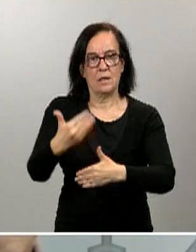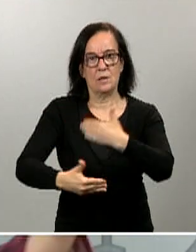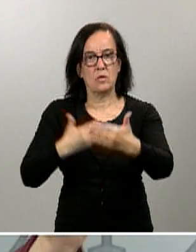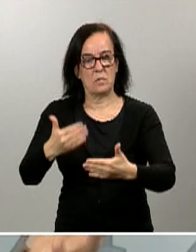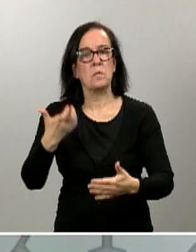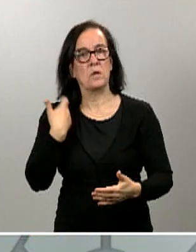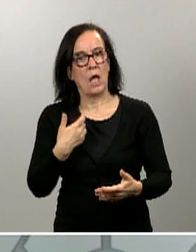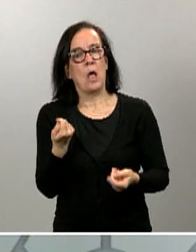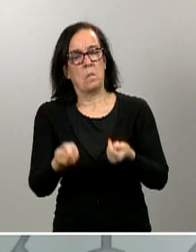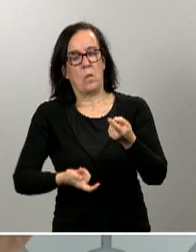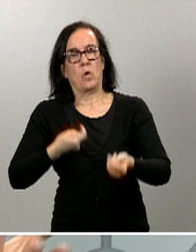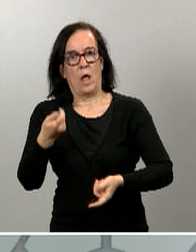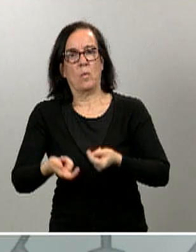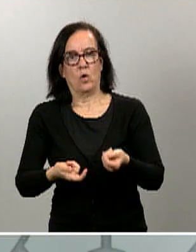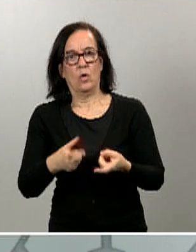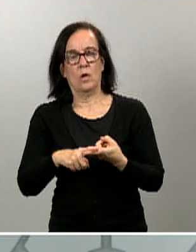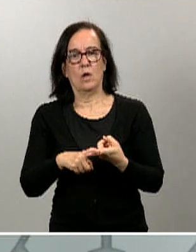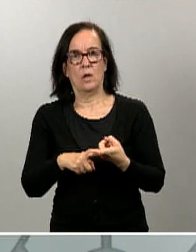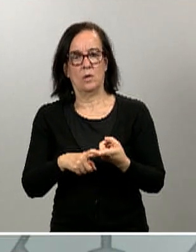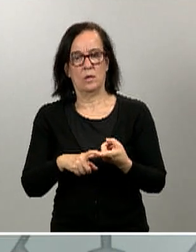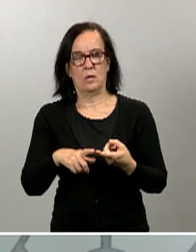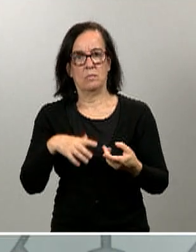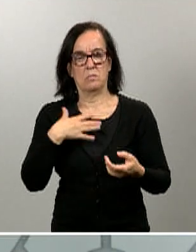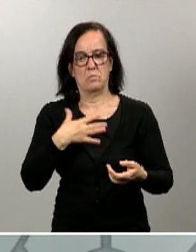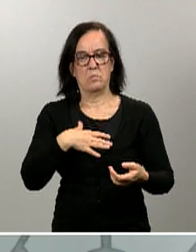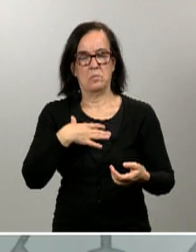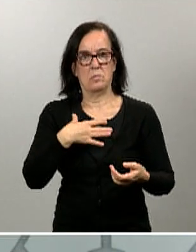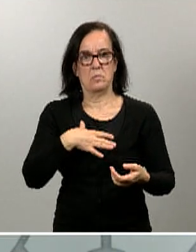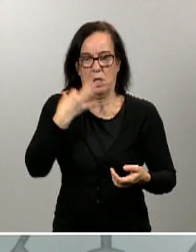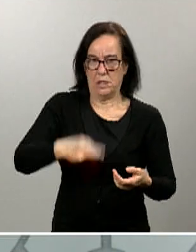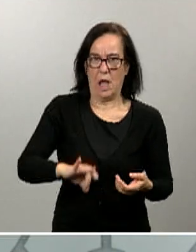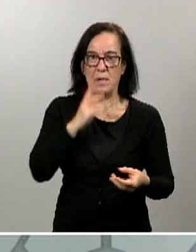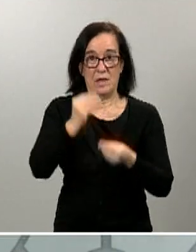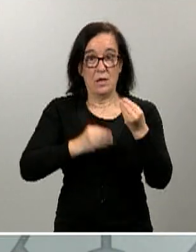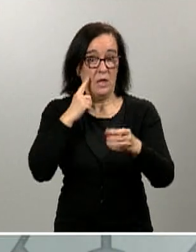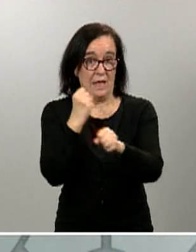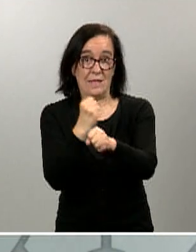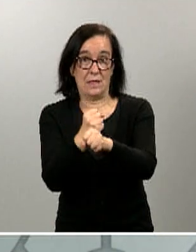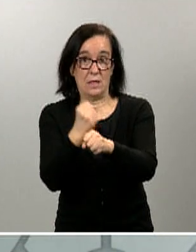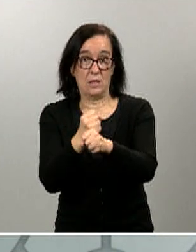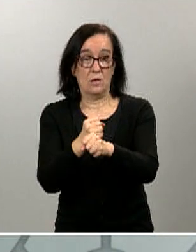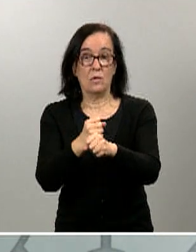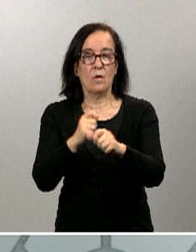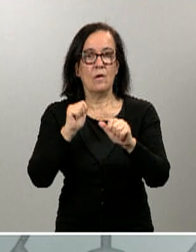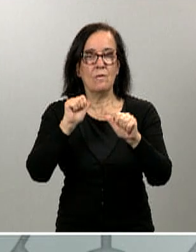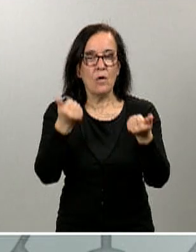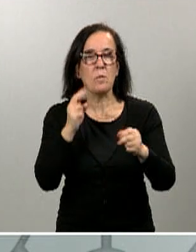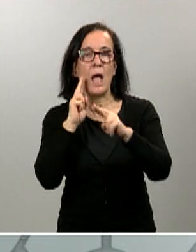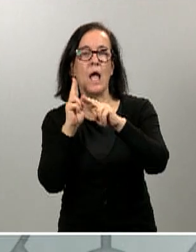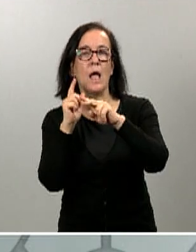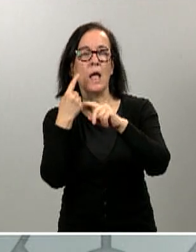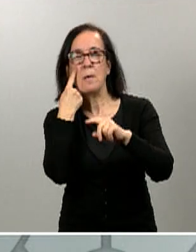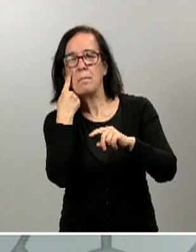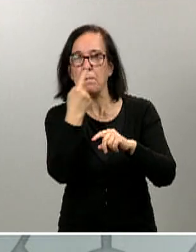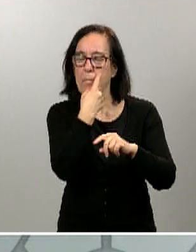tenemos capacidad para ir saliendo. En eso se está trabajando de una manera intensa, en vigilar todos los datos que van